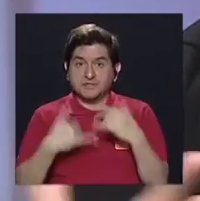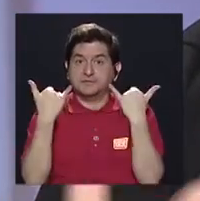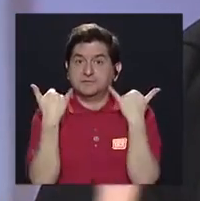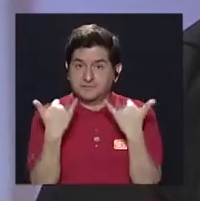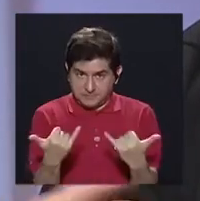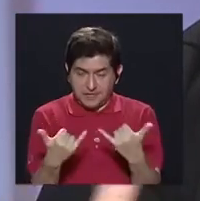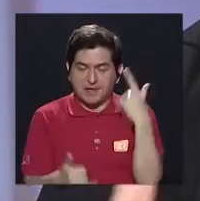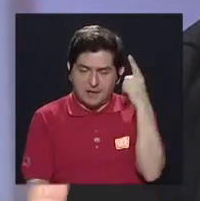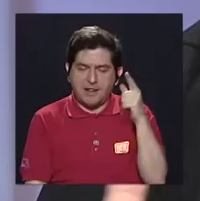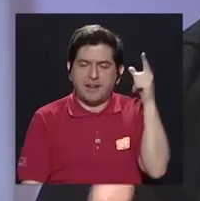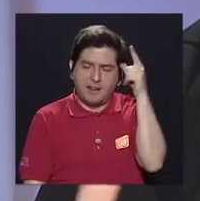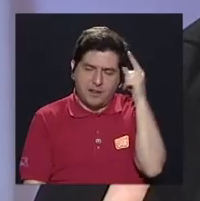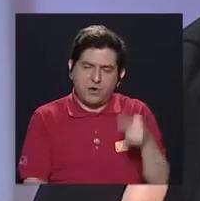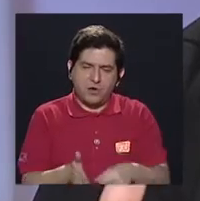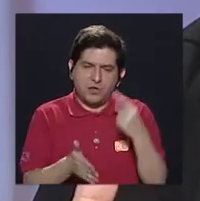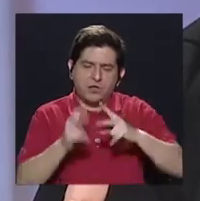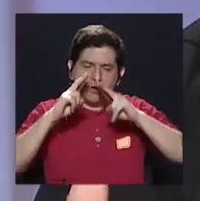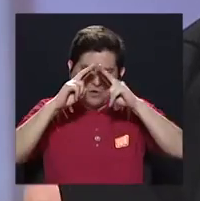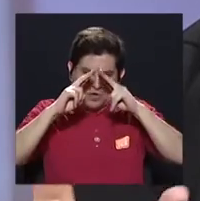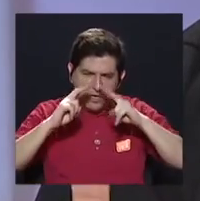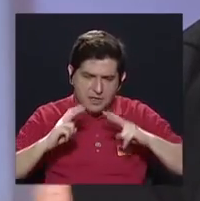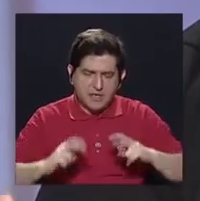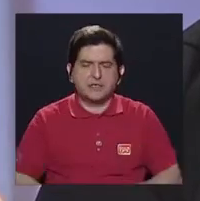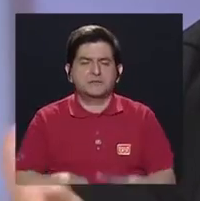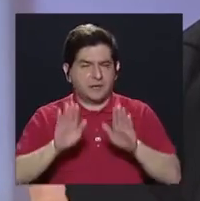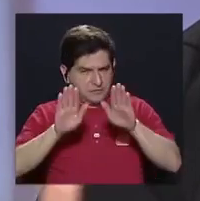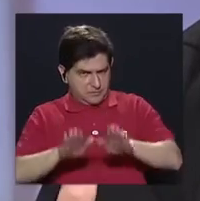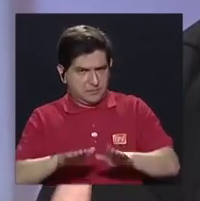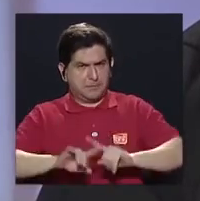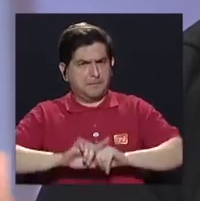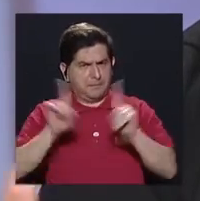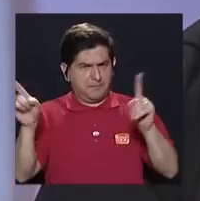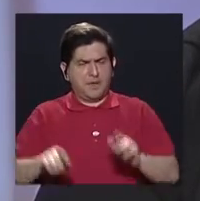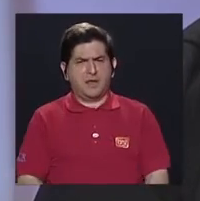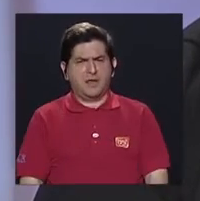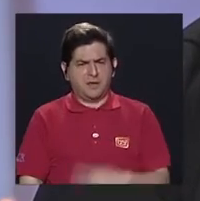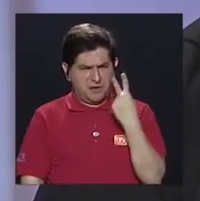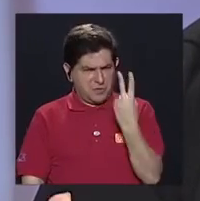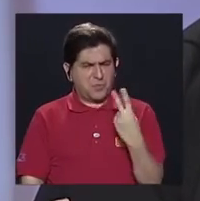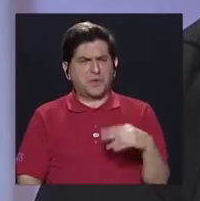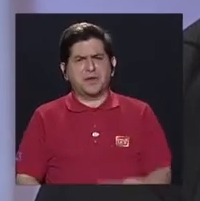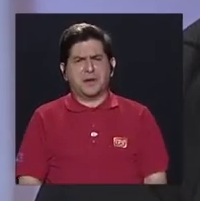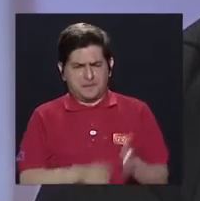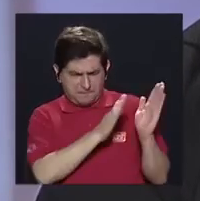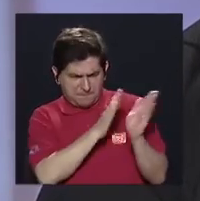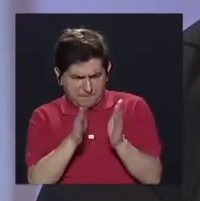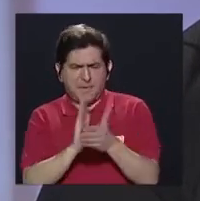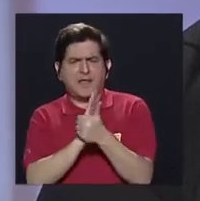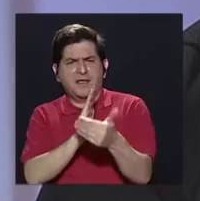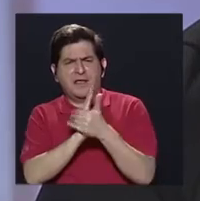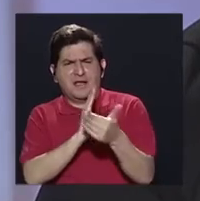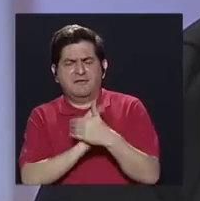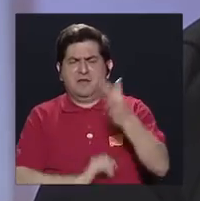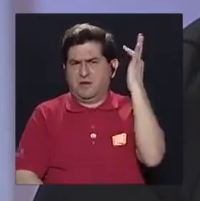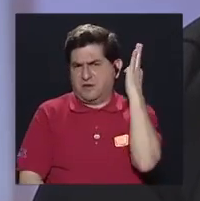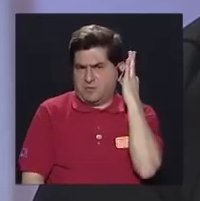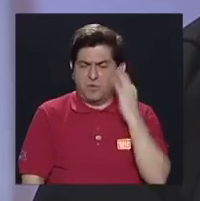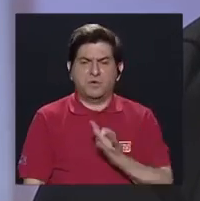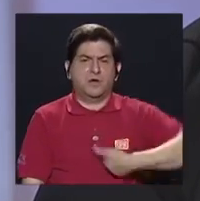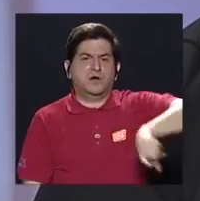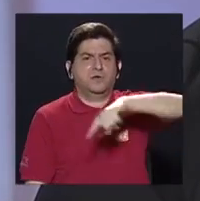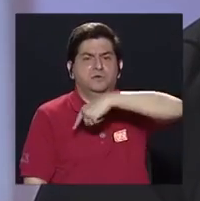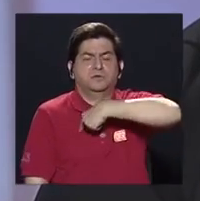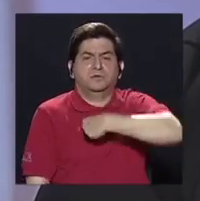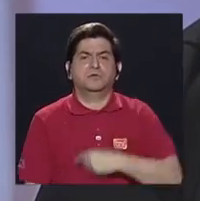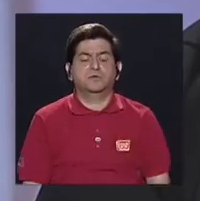obviamente a veces hay que analizar números en frío, pero ver precisamente ese nivel de preparación y de capacidad de muchas de las mujeres que estamos